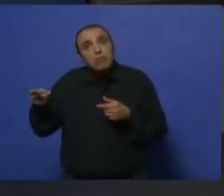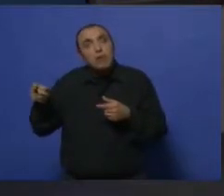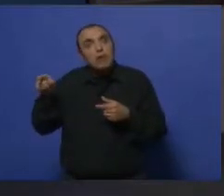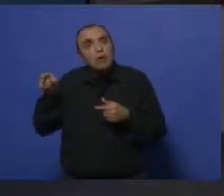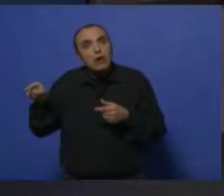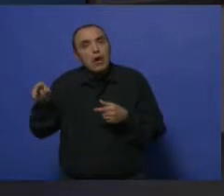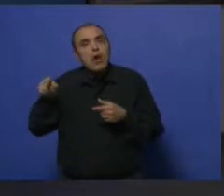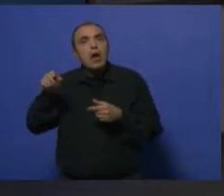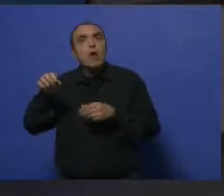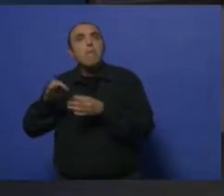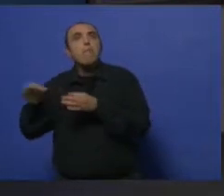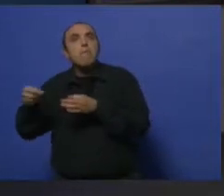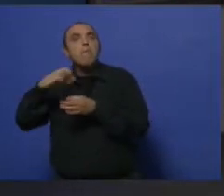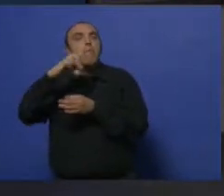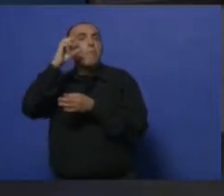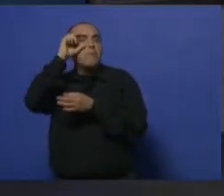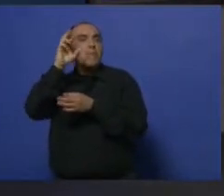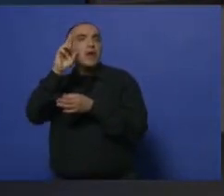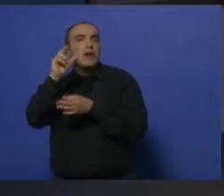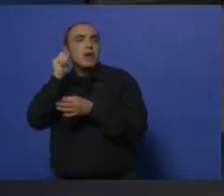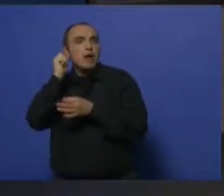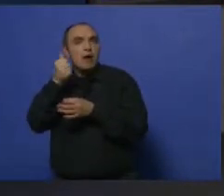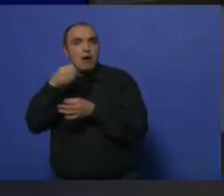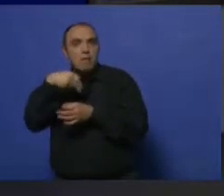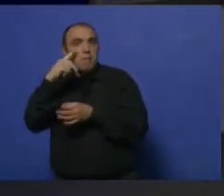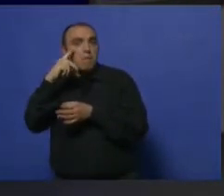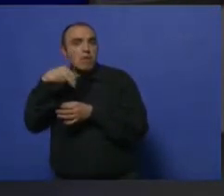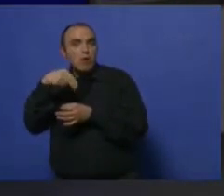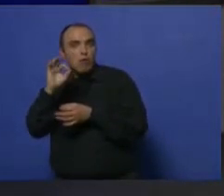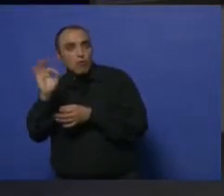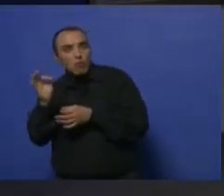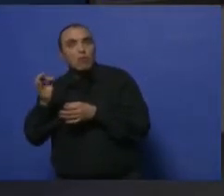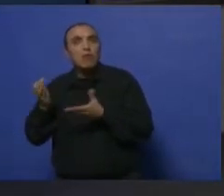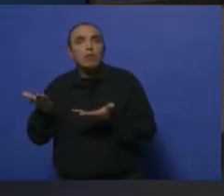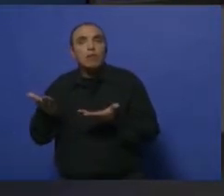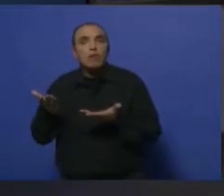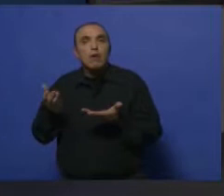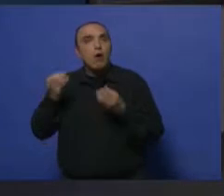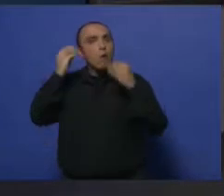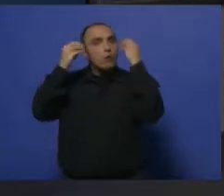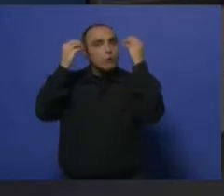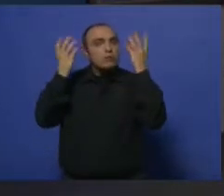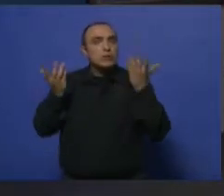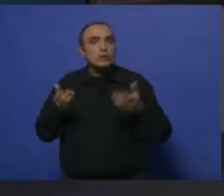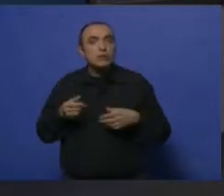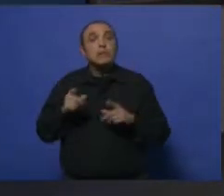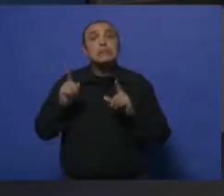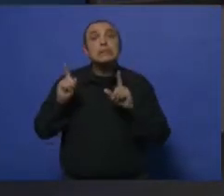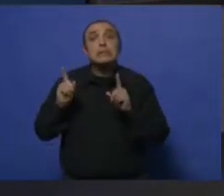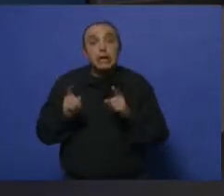Pero cuando estamos hablando de los más chicos, hablamos de nuestros hijos, nuestros nietos, nuestros sobrinos, la preocupación es mayor y genera esto.